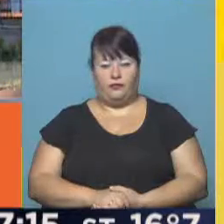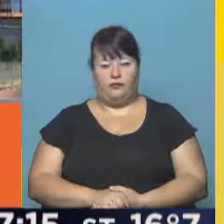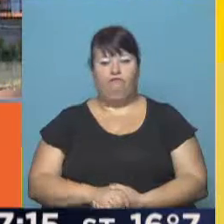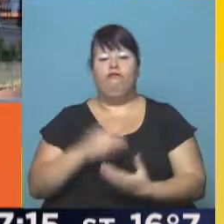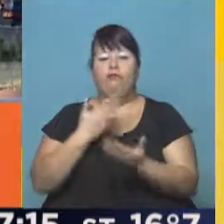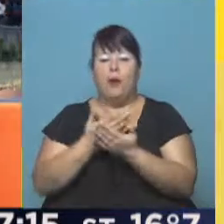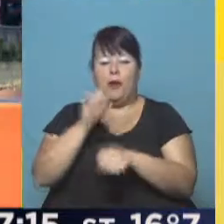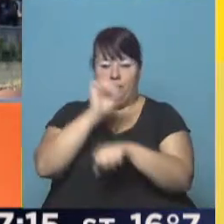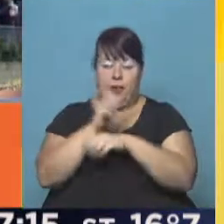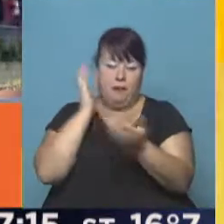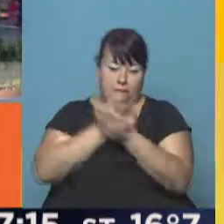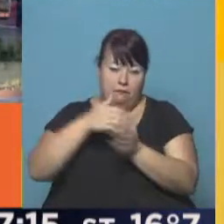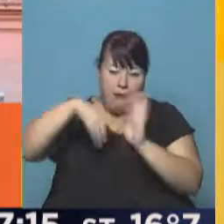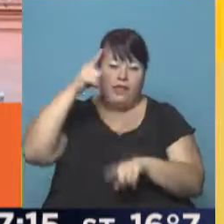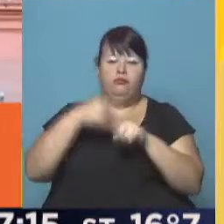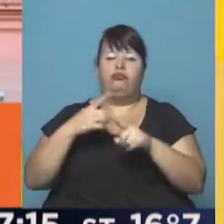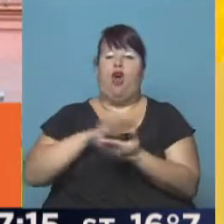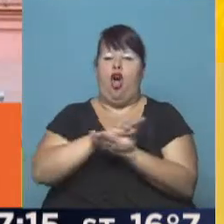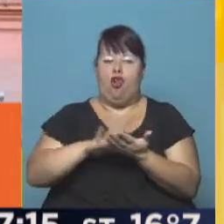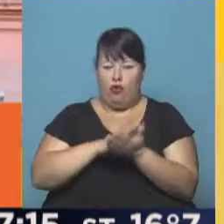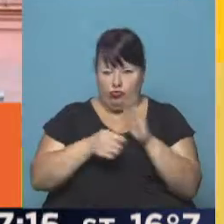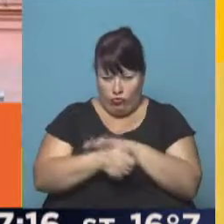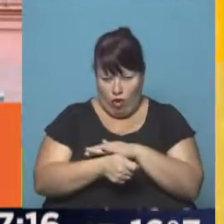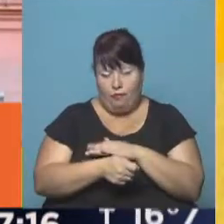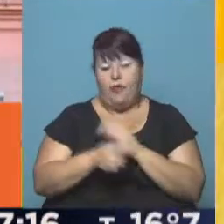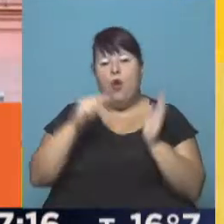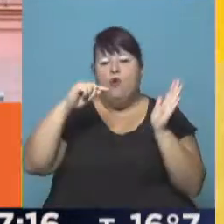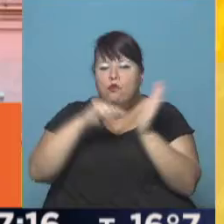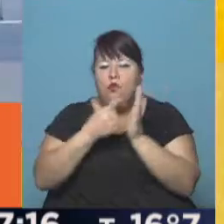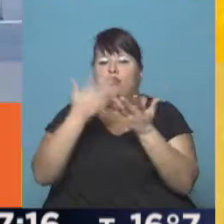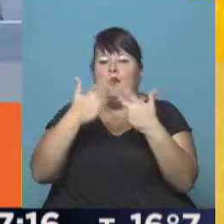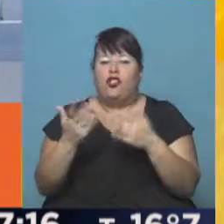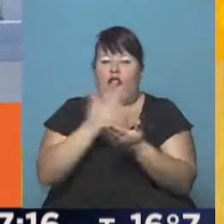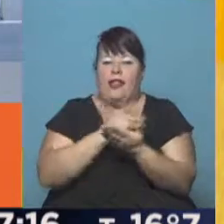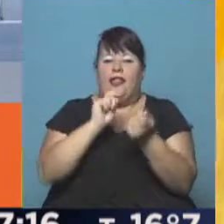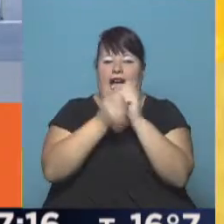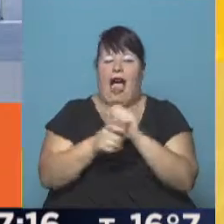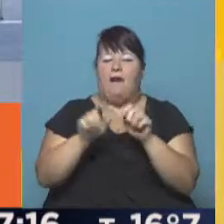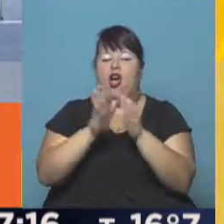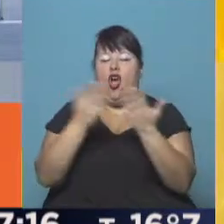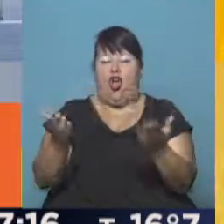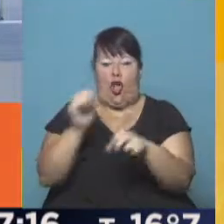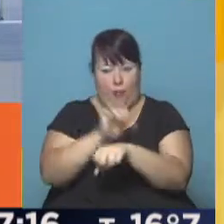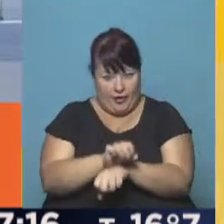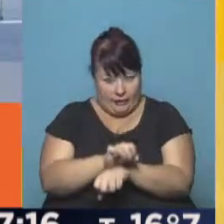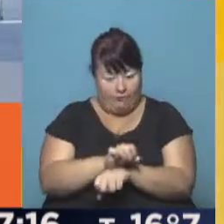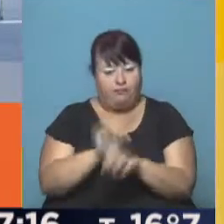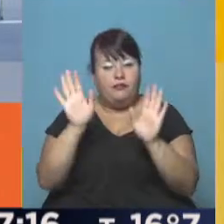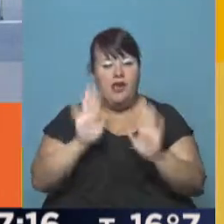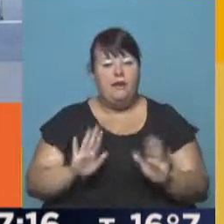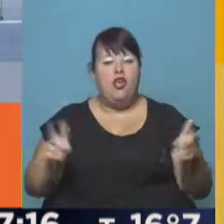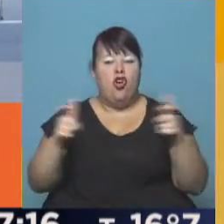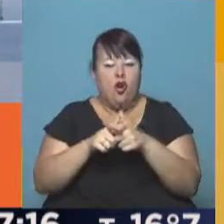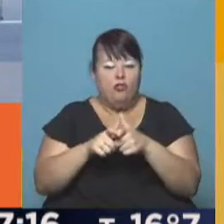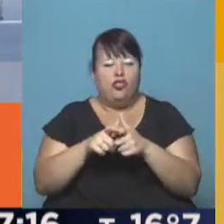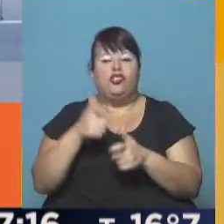Proponen penas mayores por corrupción. Se trata de un ítem en el anteproyecto de reforma del Código Penal que elabora la comisión